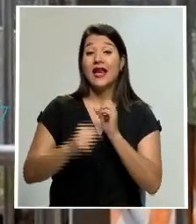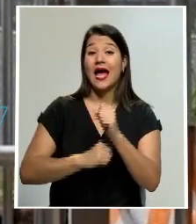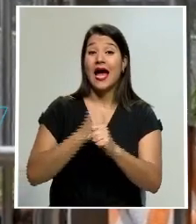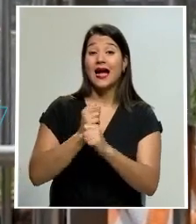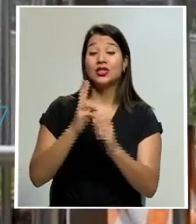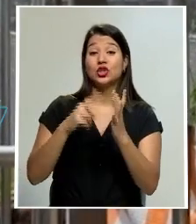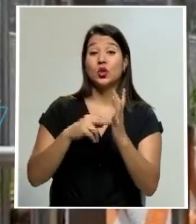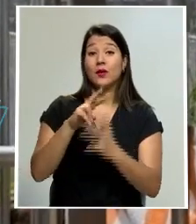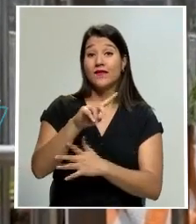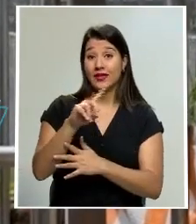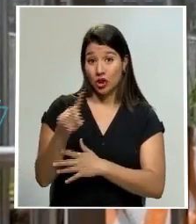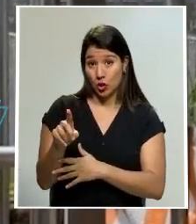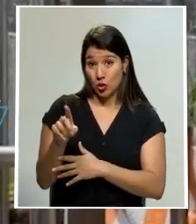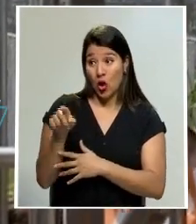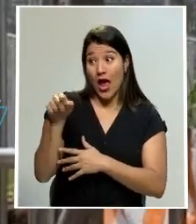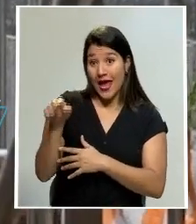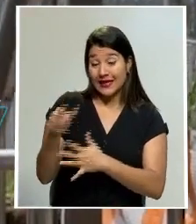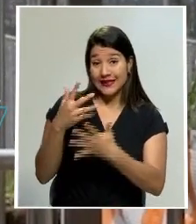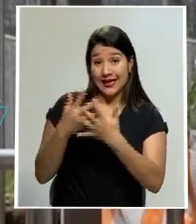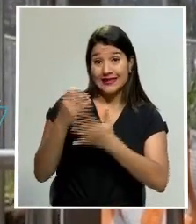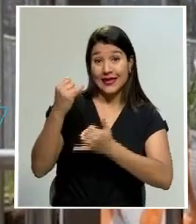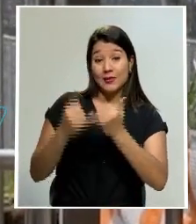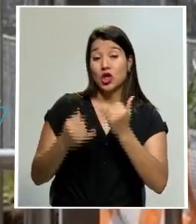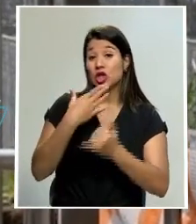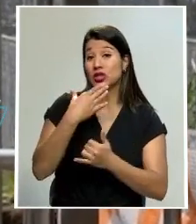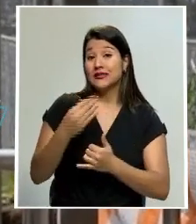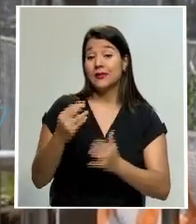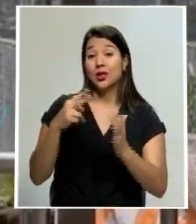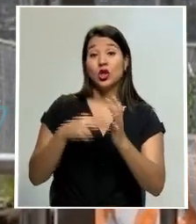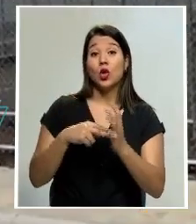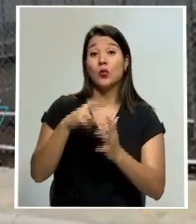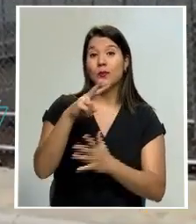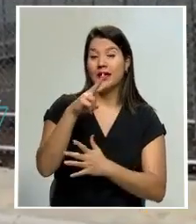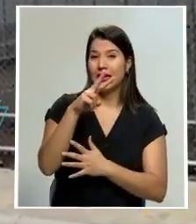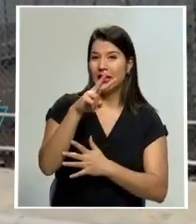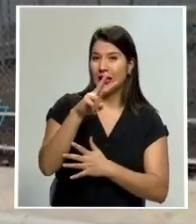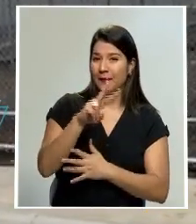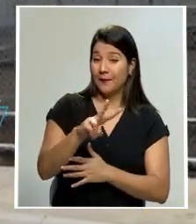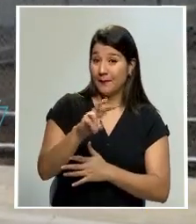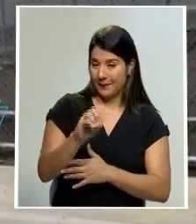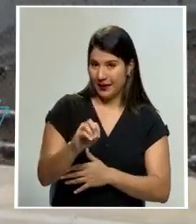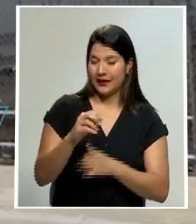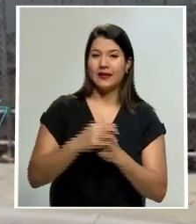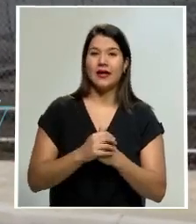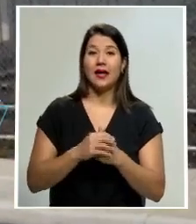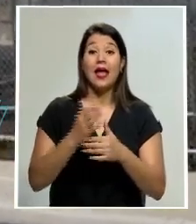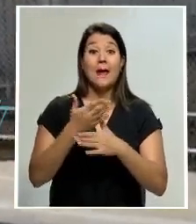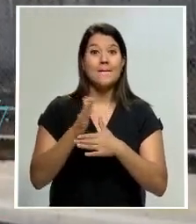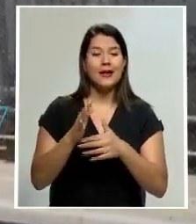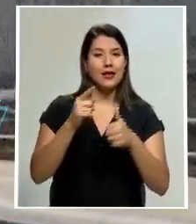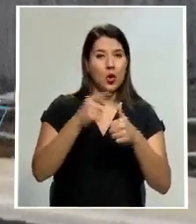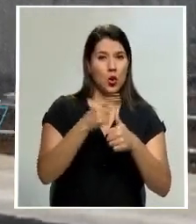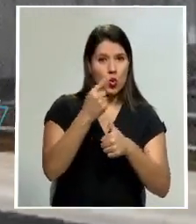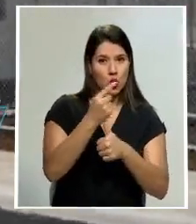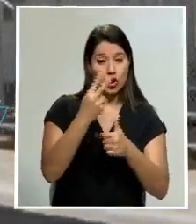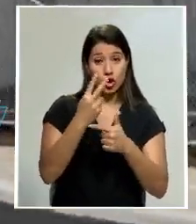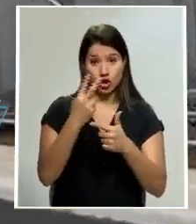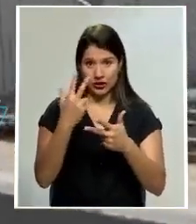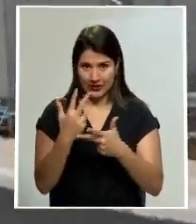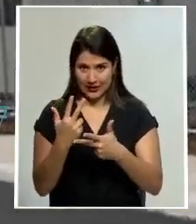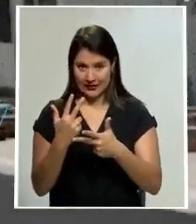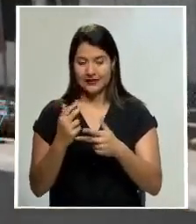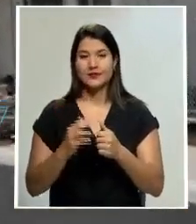este centro fue entregado en diciembre del 2020, en las etapas 1, 2 y 3. El resto fueron entregadas en marzo pasado.